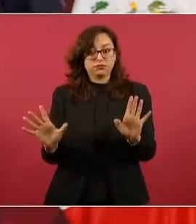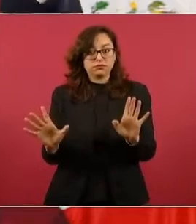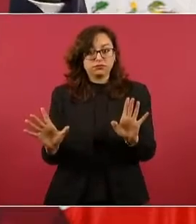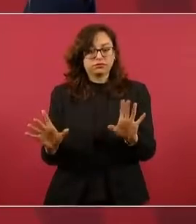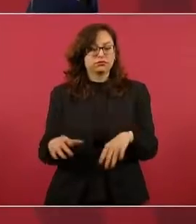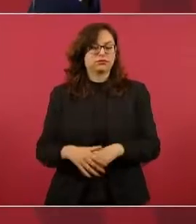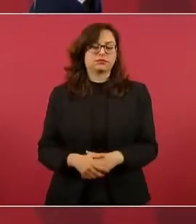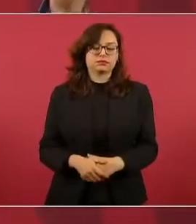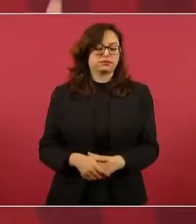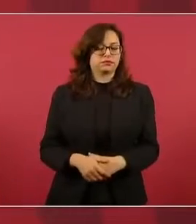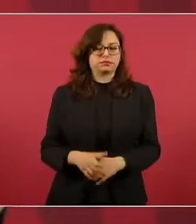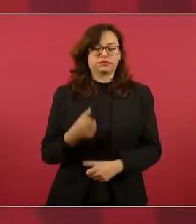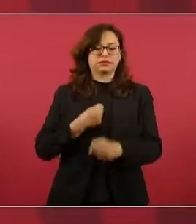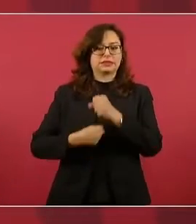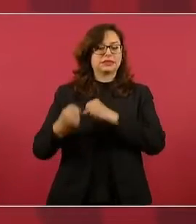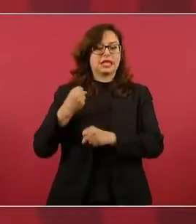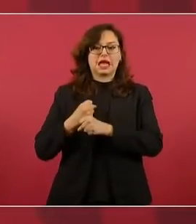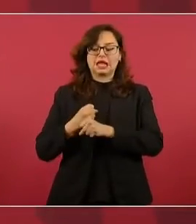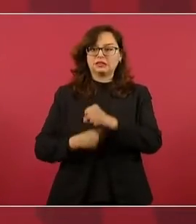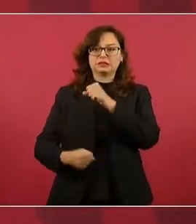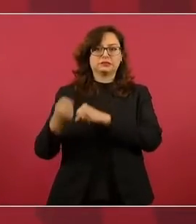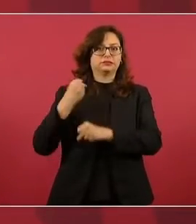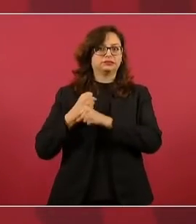de tiempo atrás,